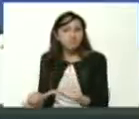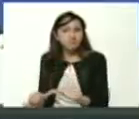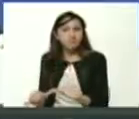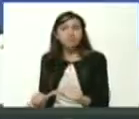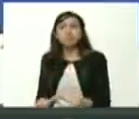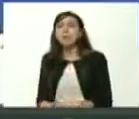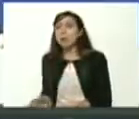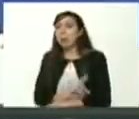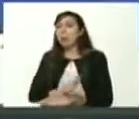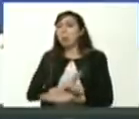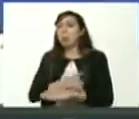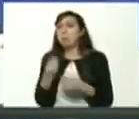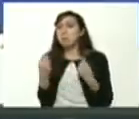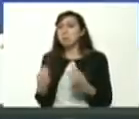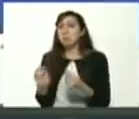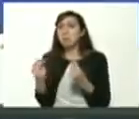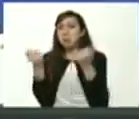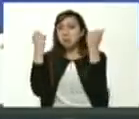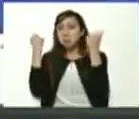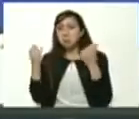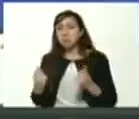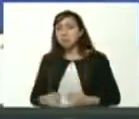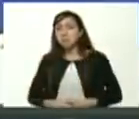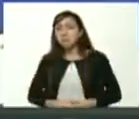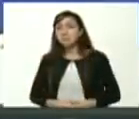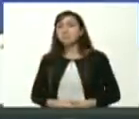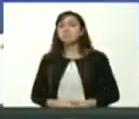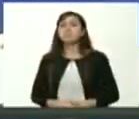a millón pues va soplando